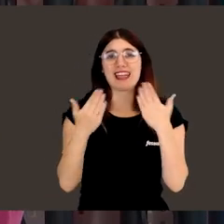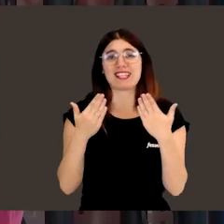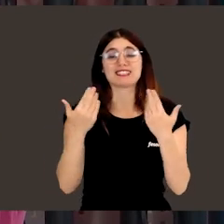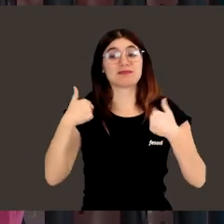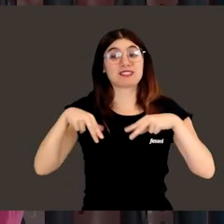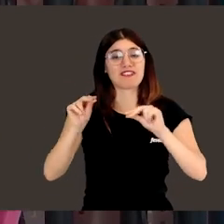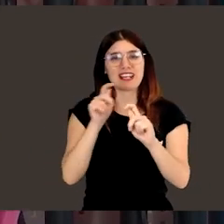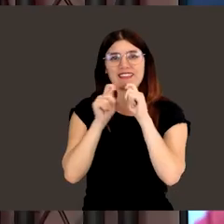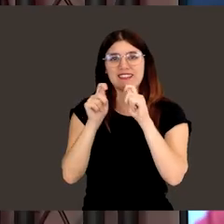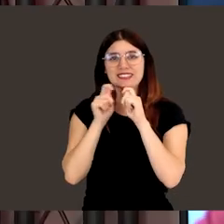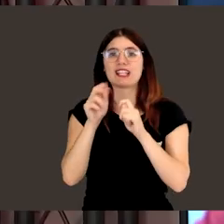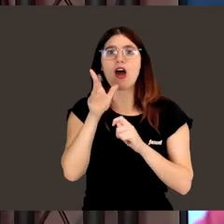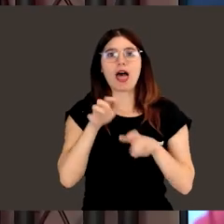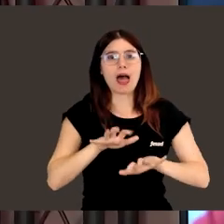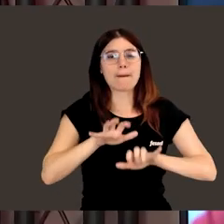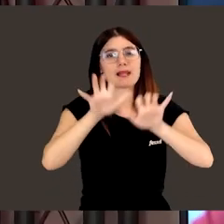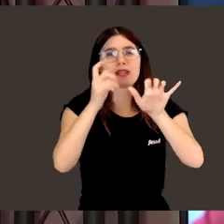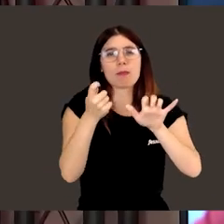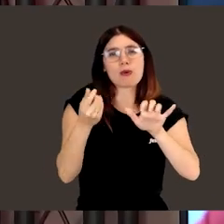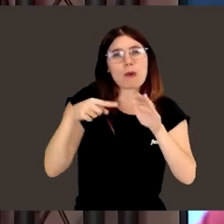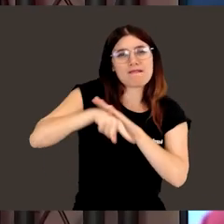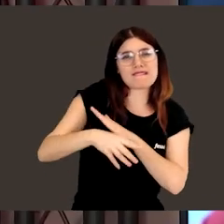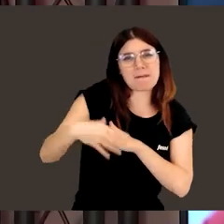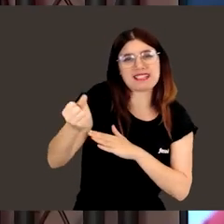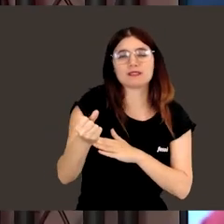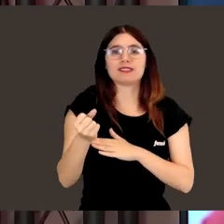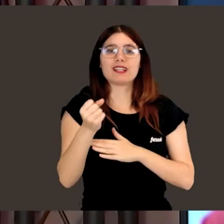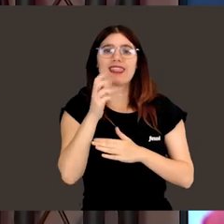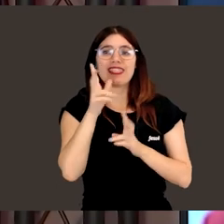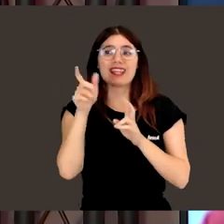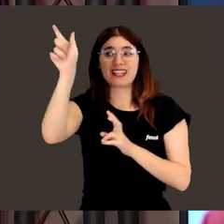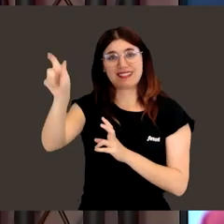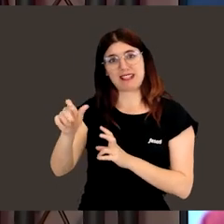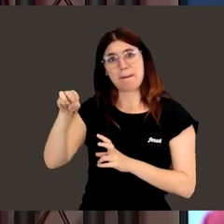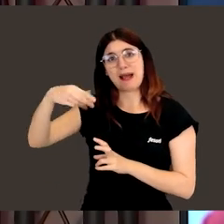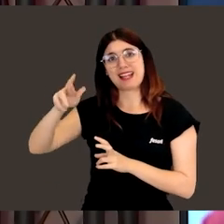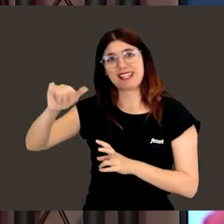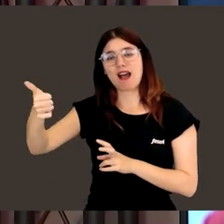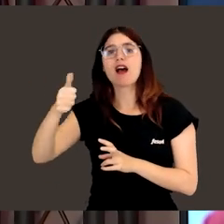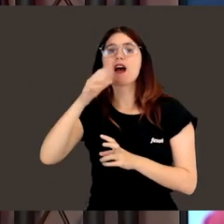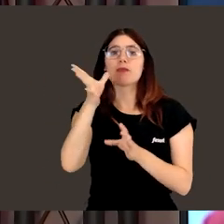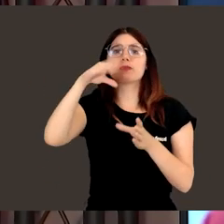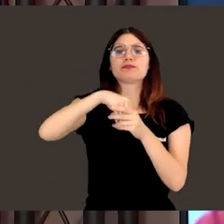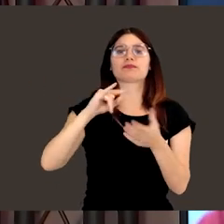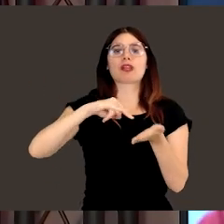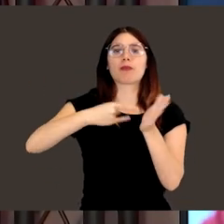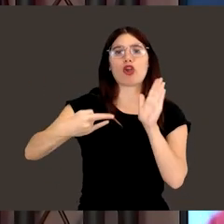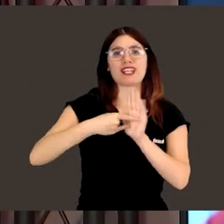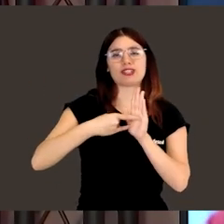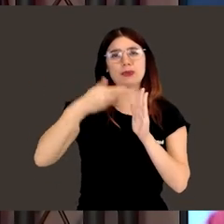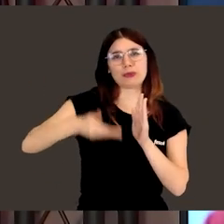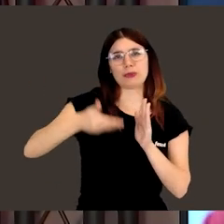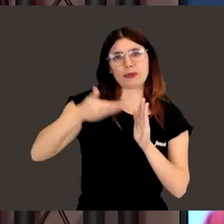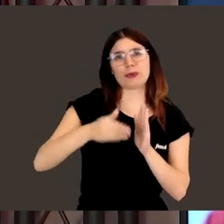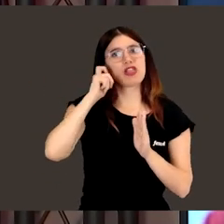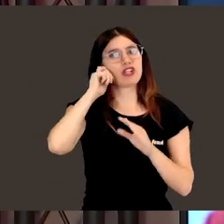vosotros. Hasta aquí. Esta entrevista en la que hemos aprendido un poquito más sobre María Vallet dentro de